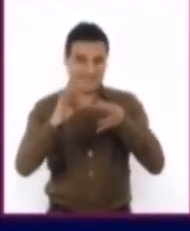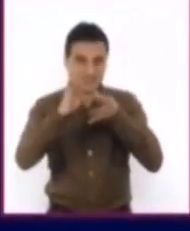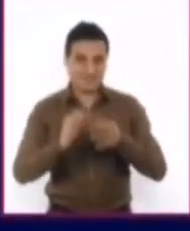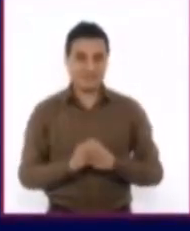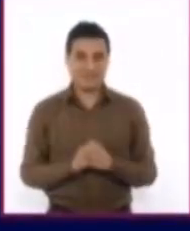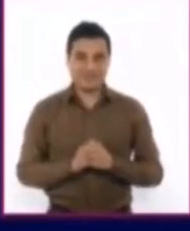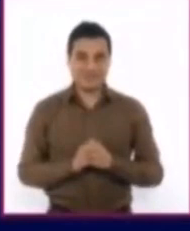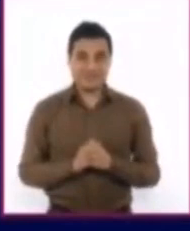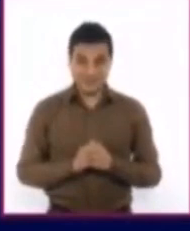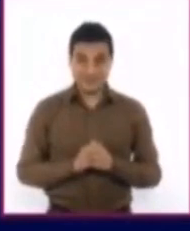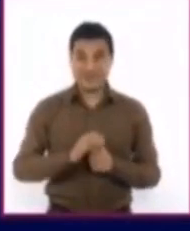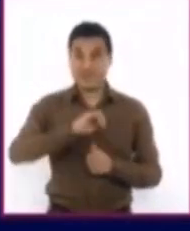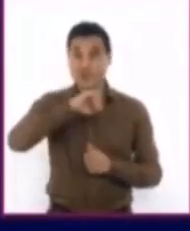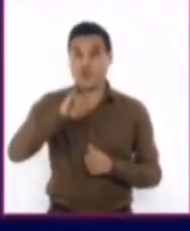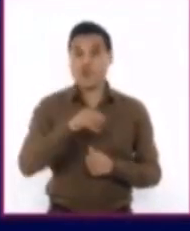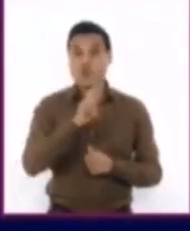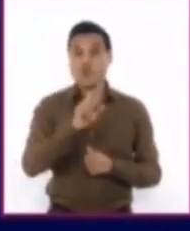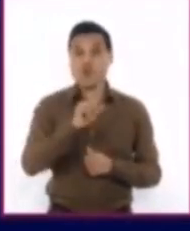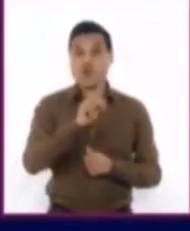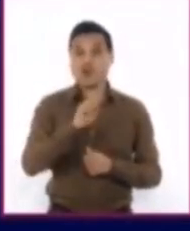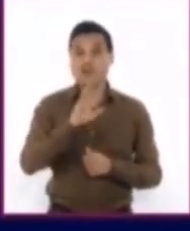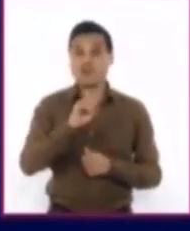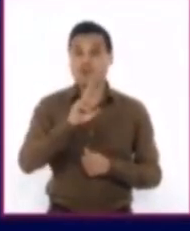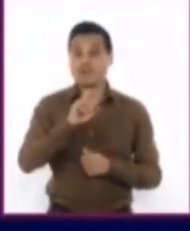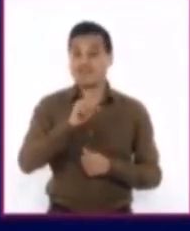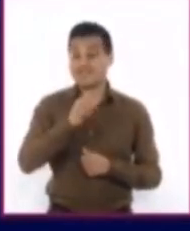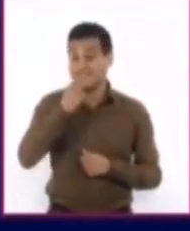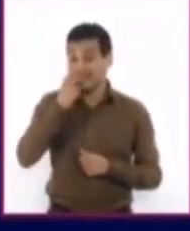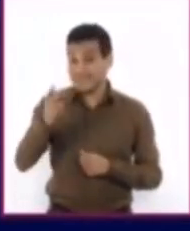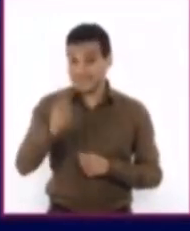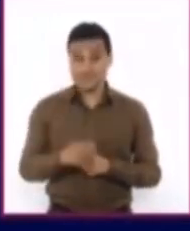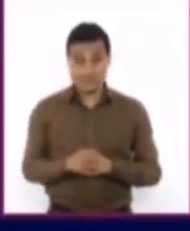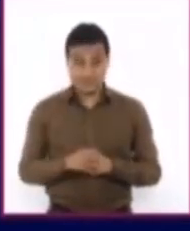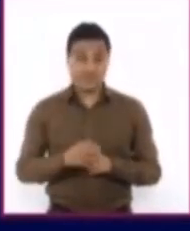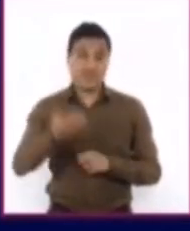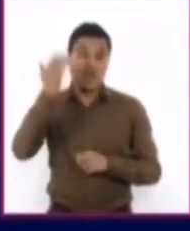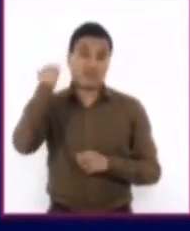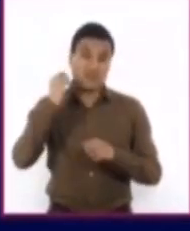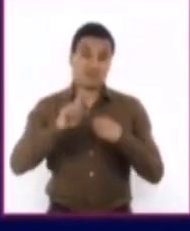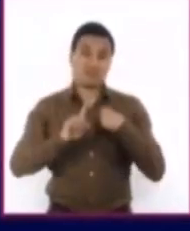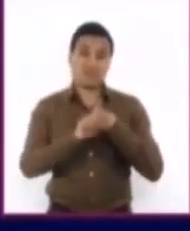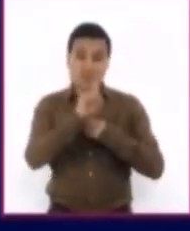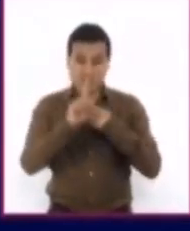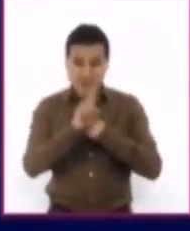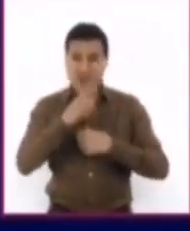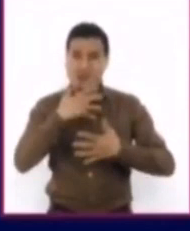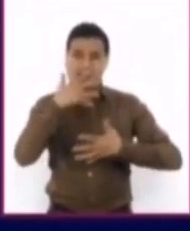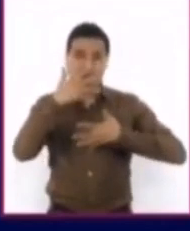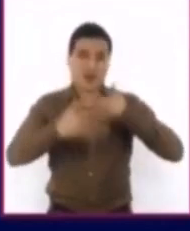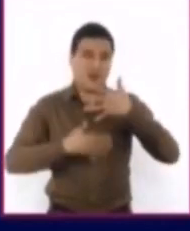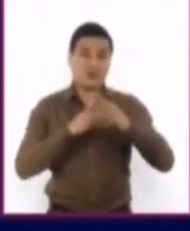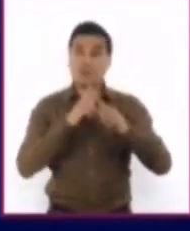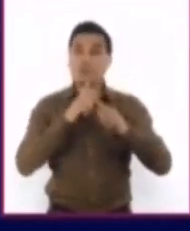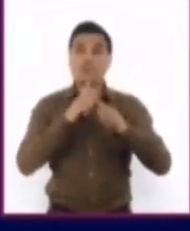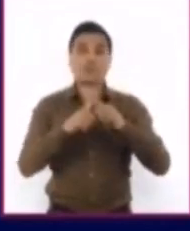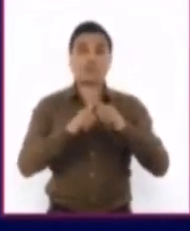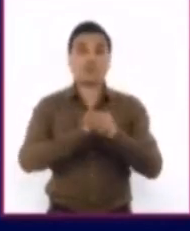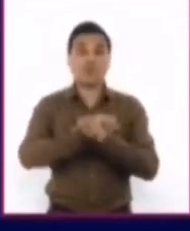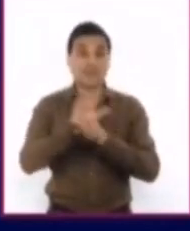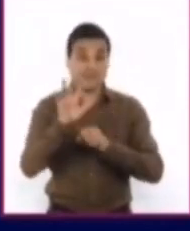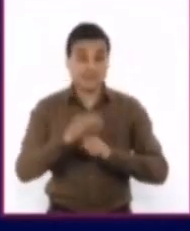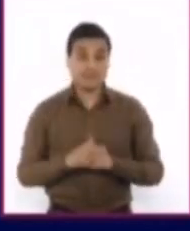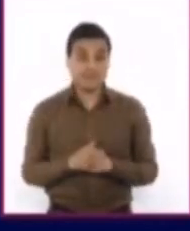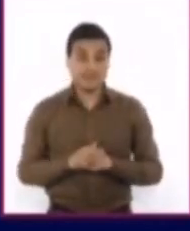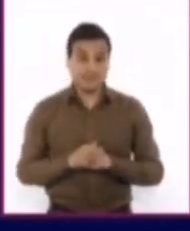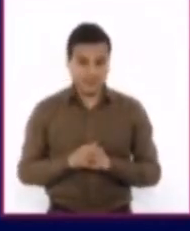Juan Luis Bordes considera que a pesar de todas las crisis humanas y económicas que el COVID-19 ha dejado tras de sí,